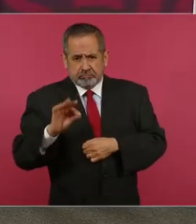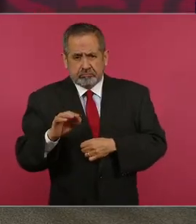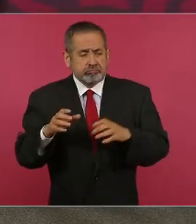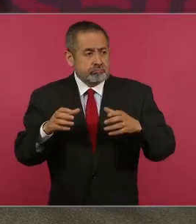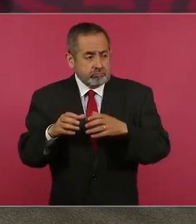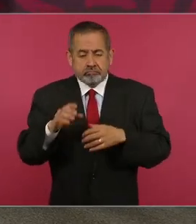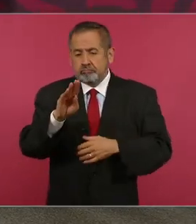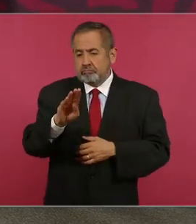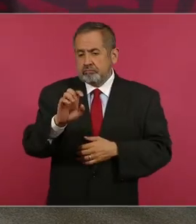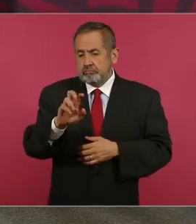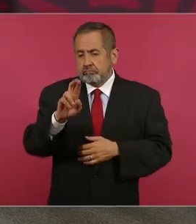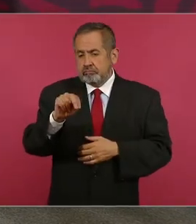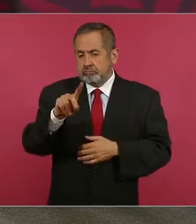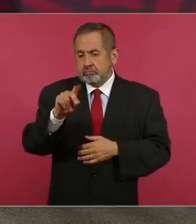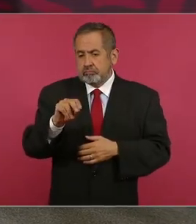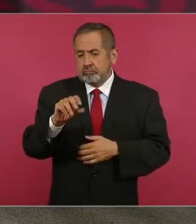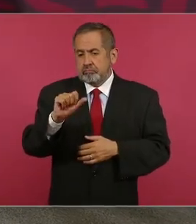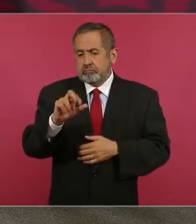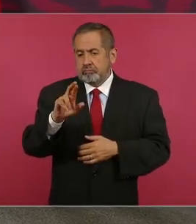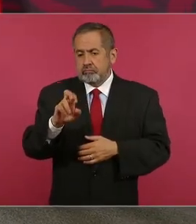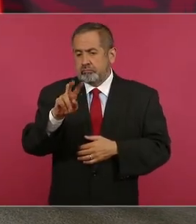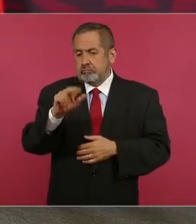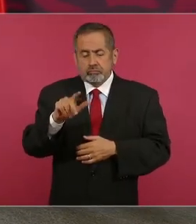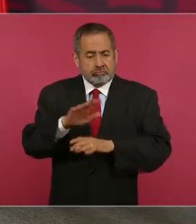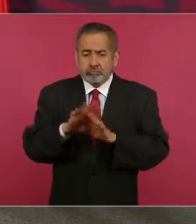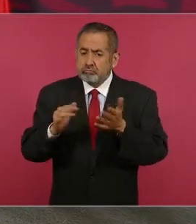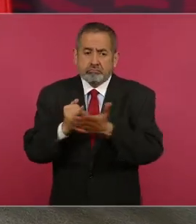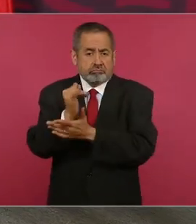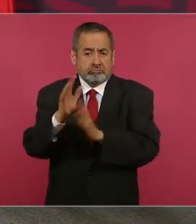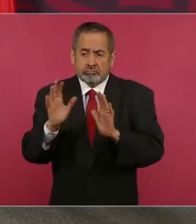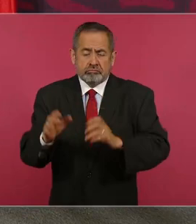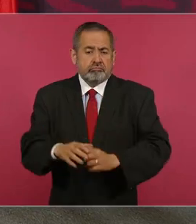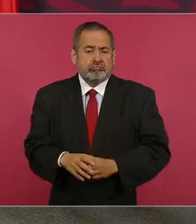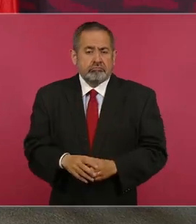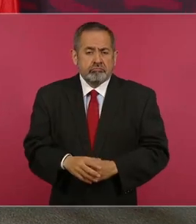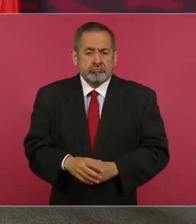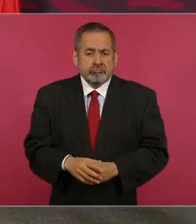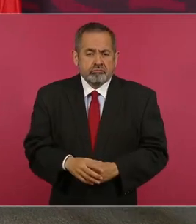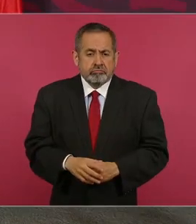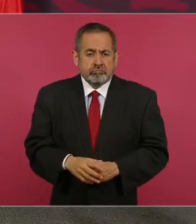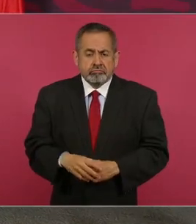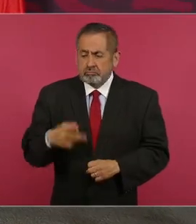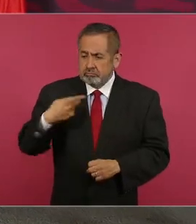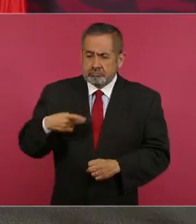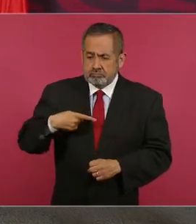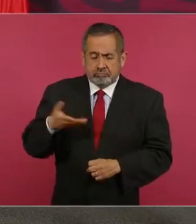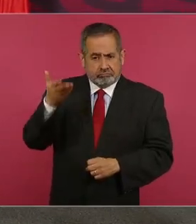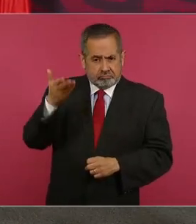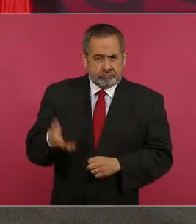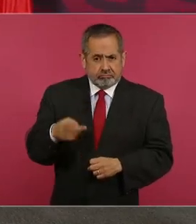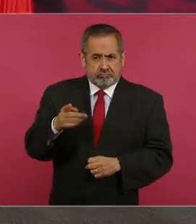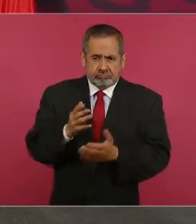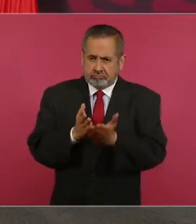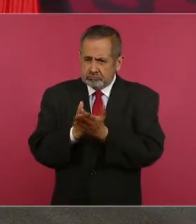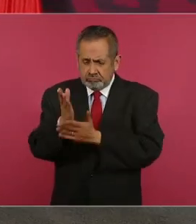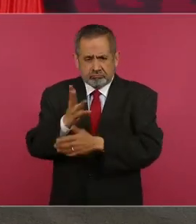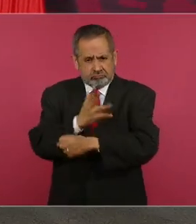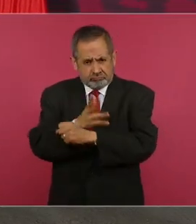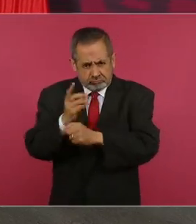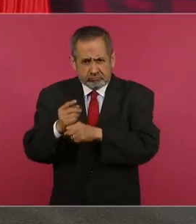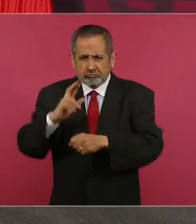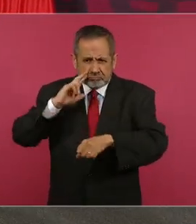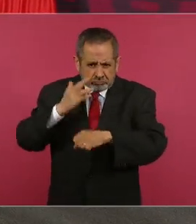Arevalo, es un hombre íntegro,